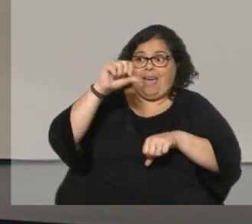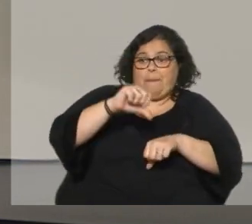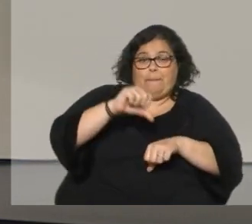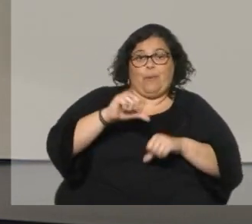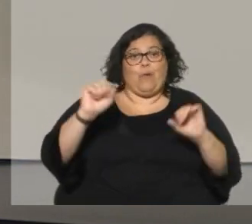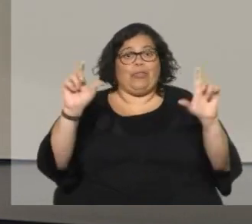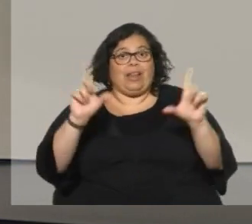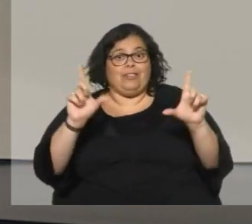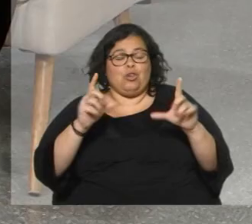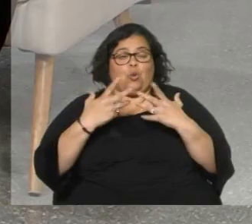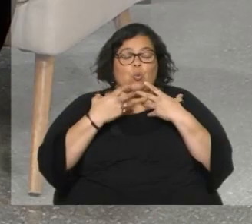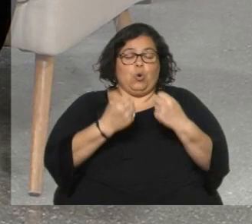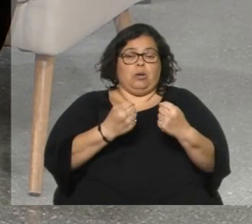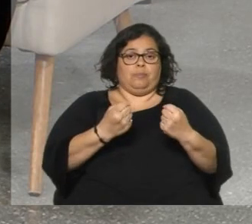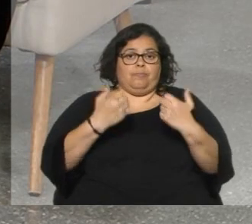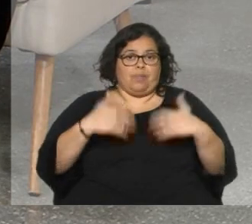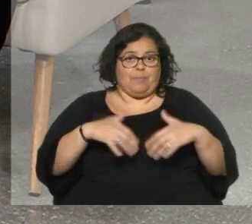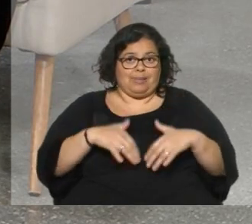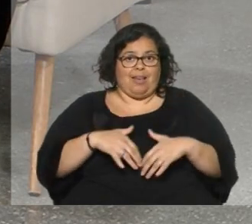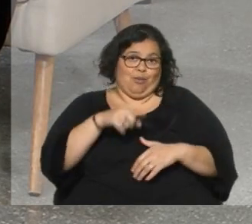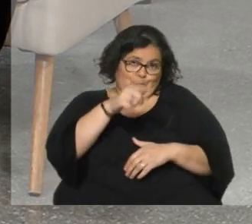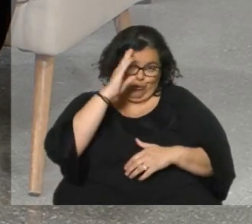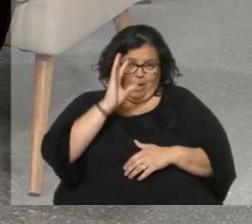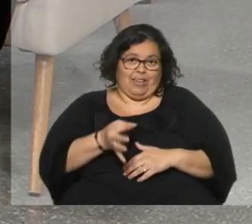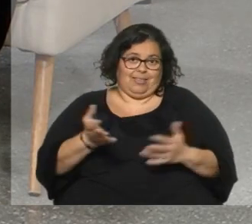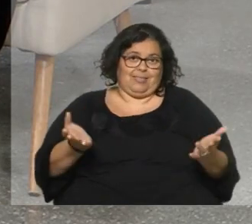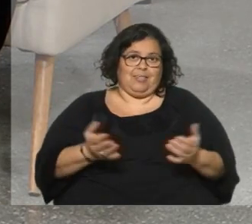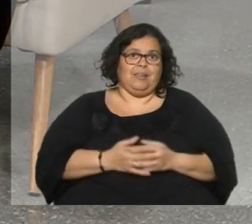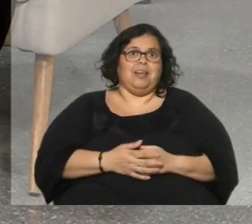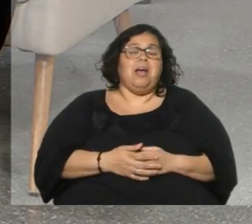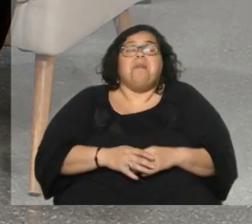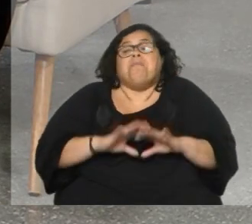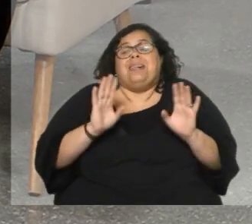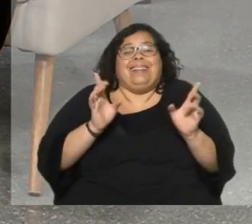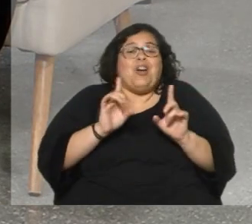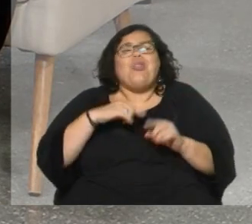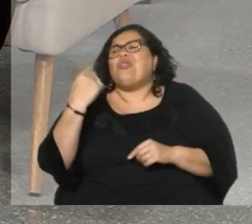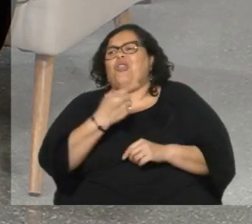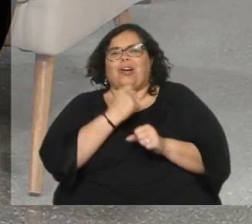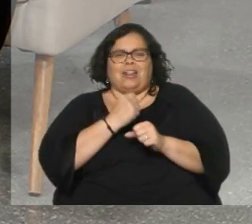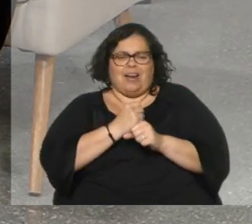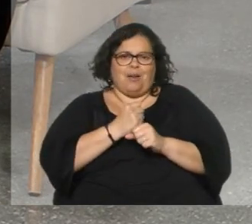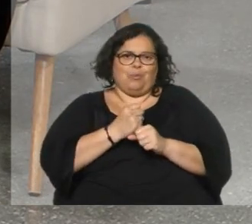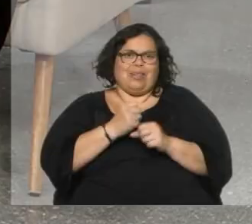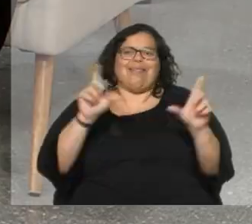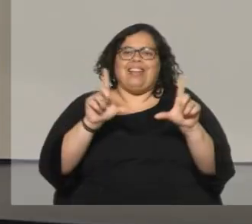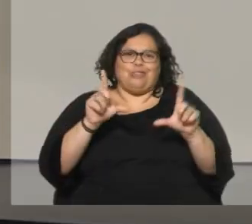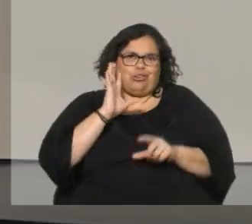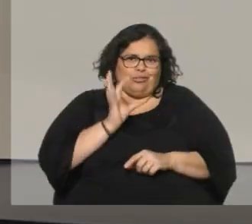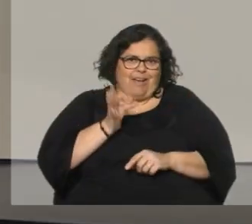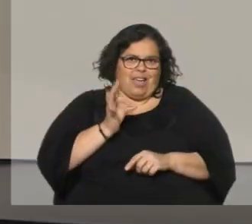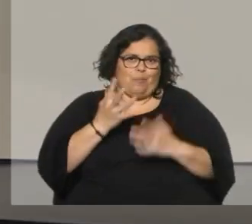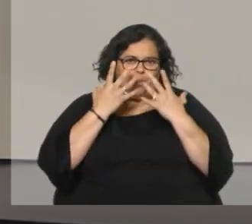la televisión es muy absorbente si lo sabrás vos si lo sabrás vos no lo sabemos todos los que trabajamos aquí los que estamos